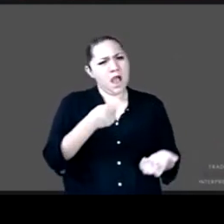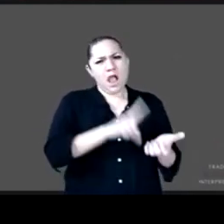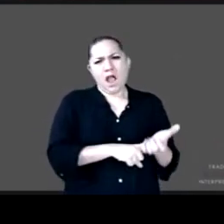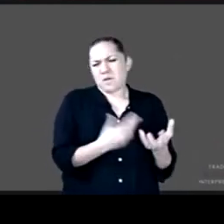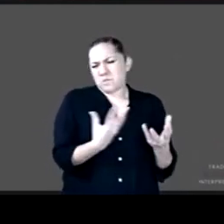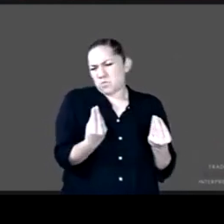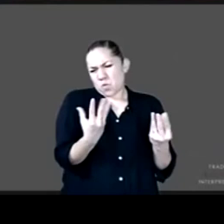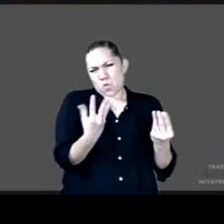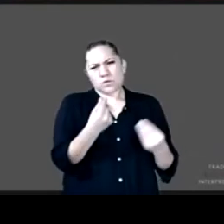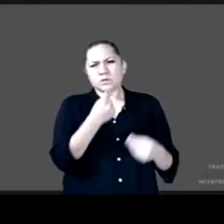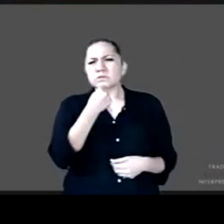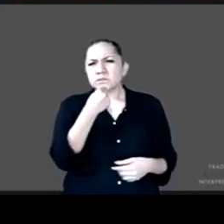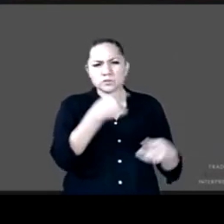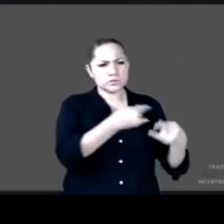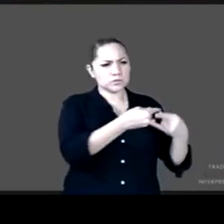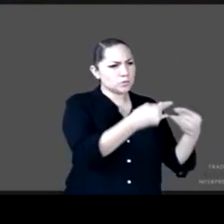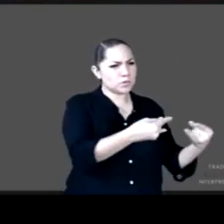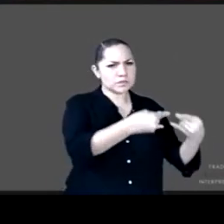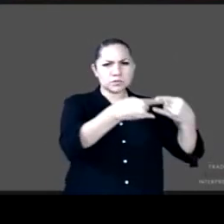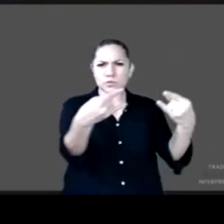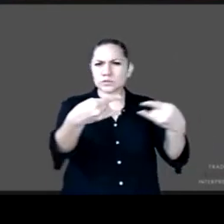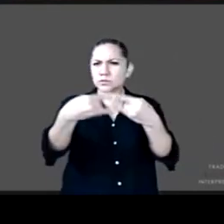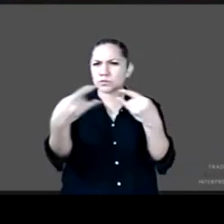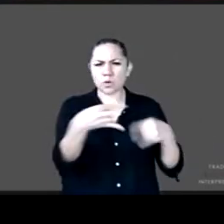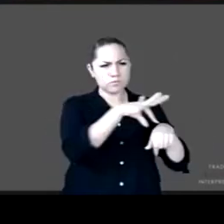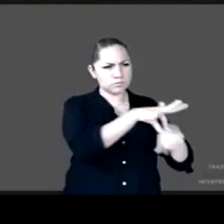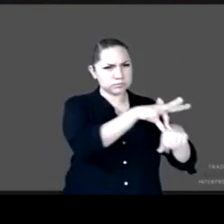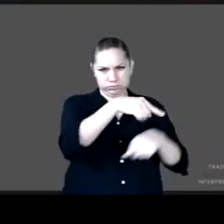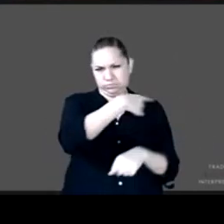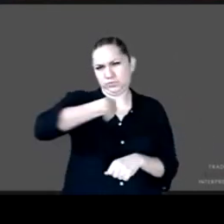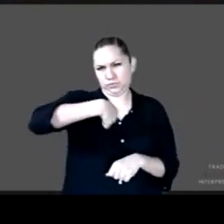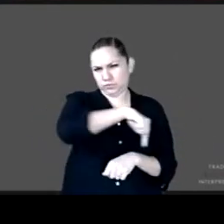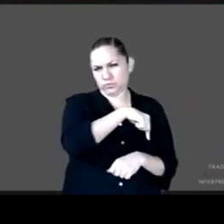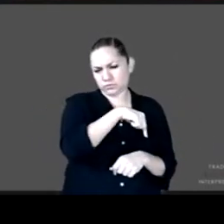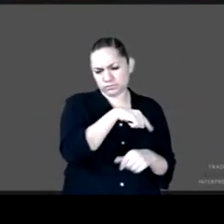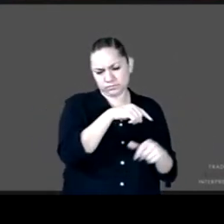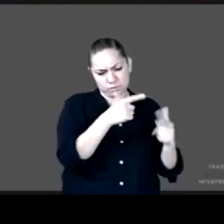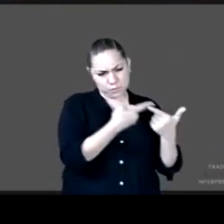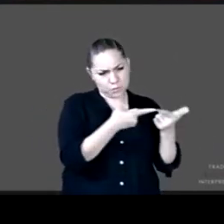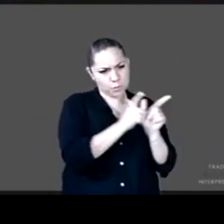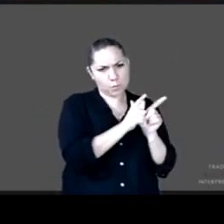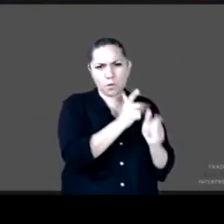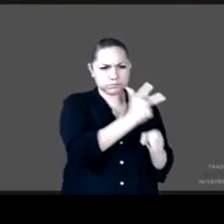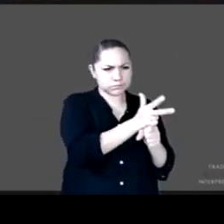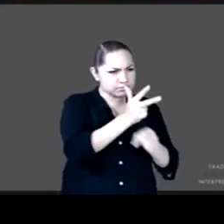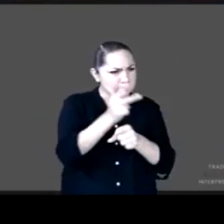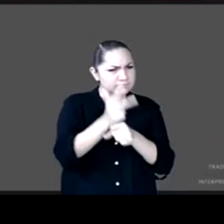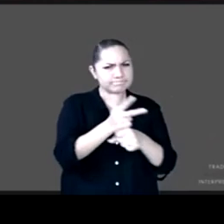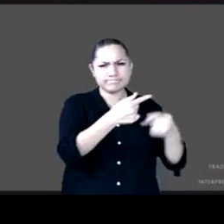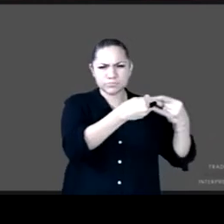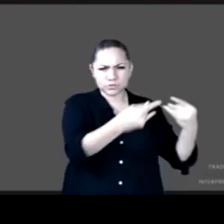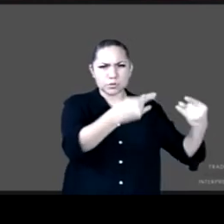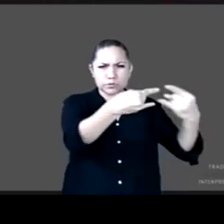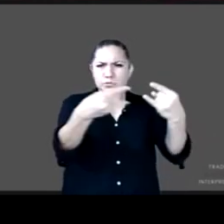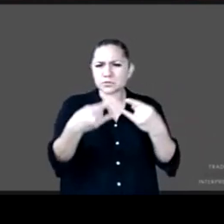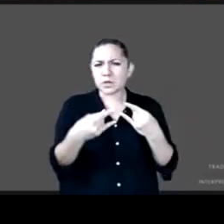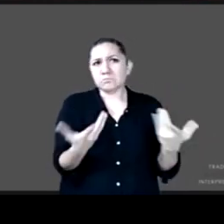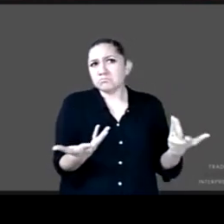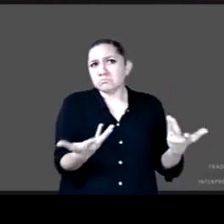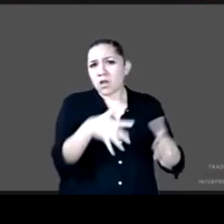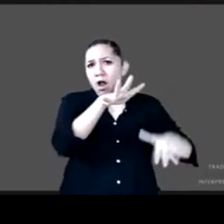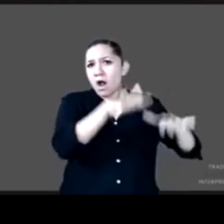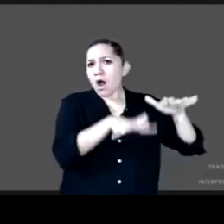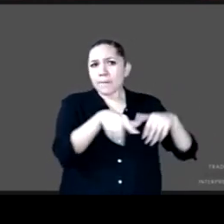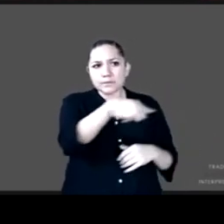niñas y adolescentes documentadas en World Vision que migran que veces juntas como familias